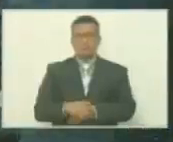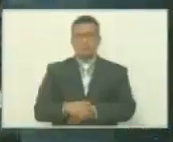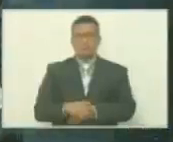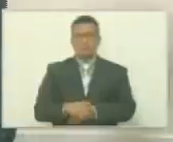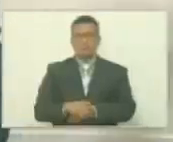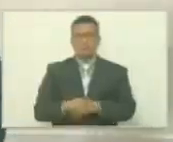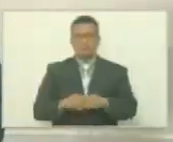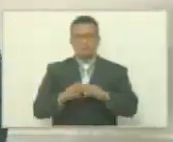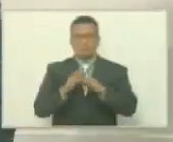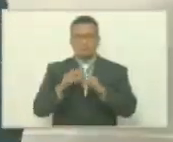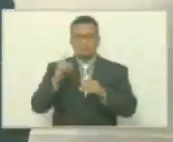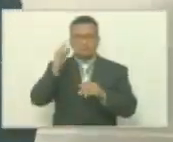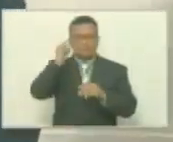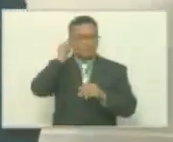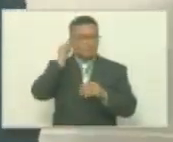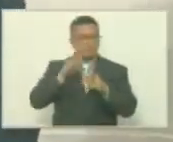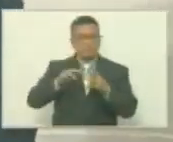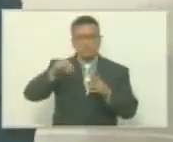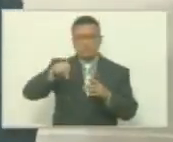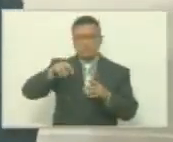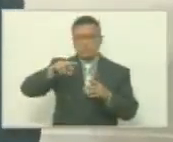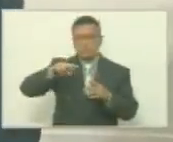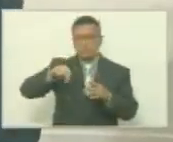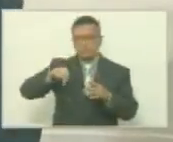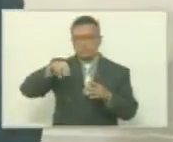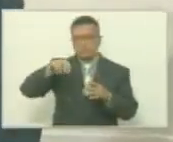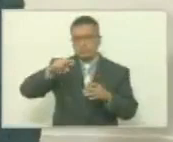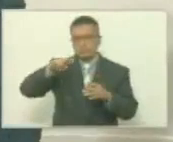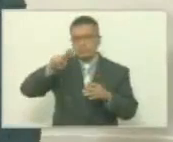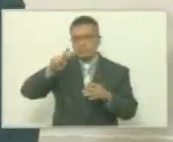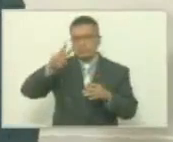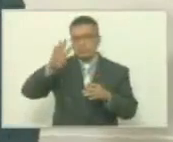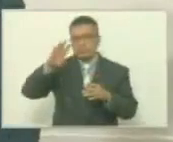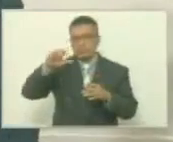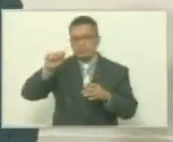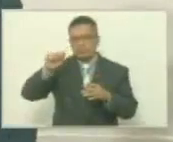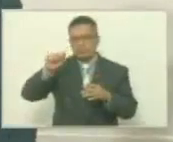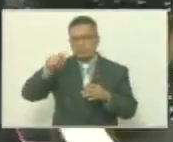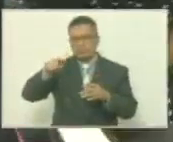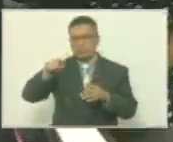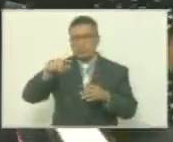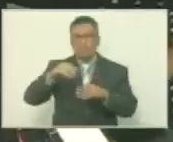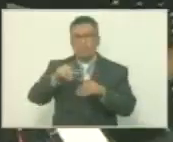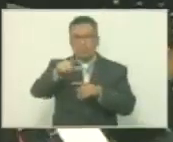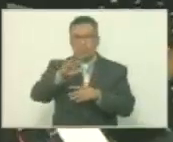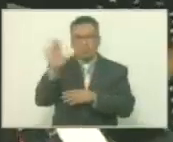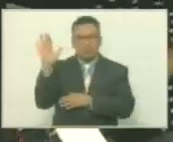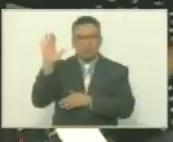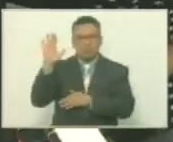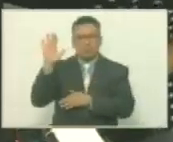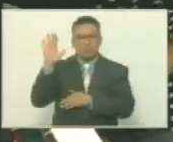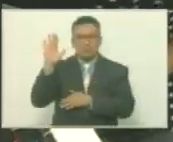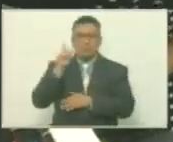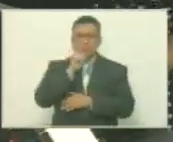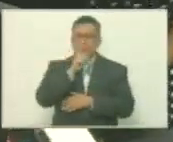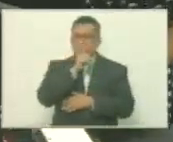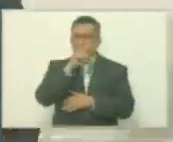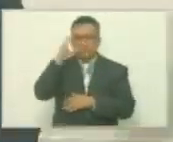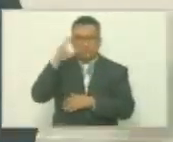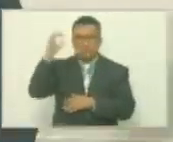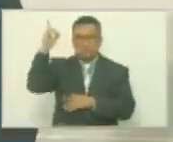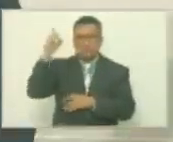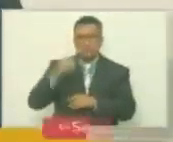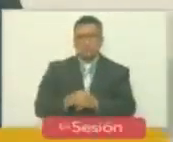Ciudadana diputada Minerva del Valle Custodio Llanes. Jura usted en el nombre de Dios.